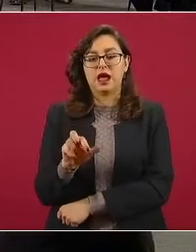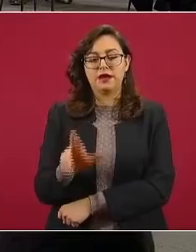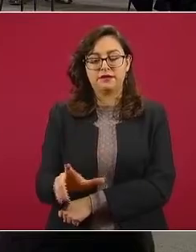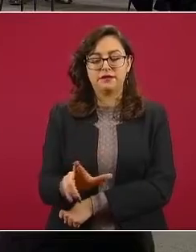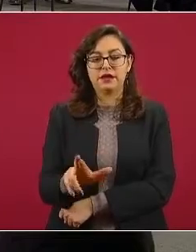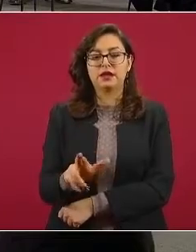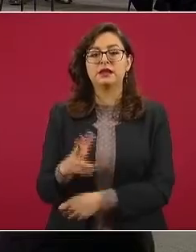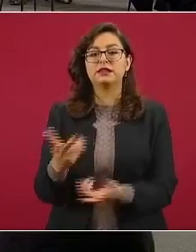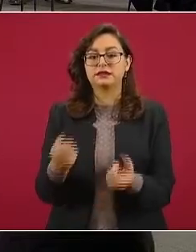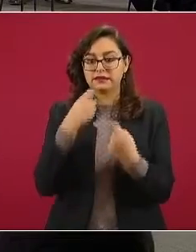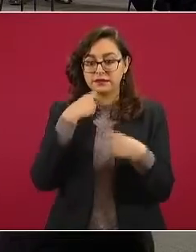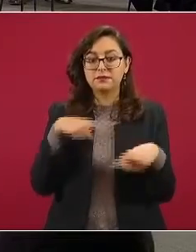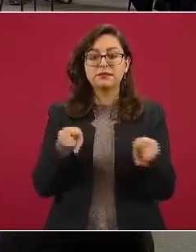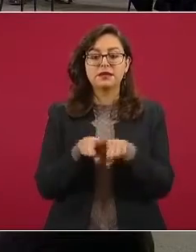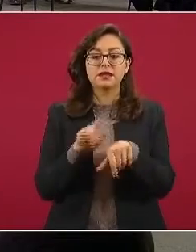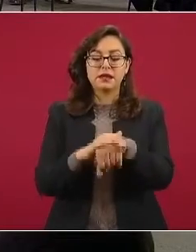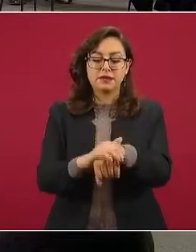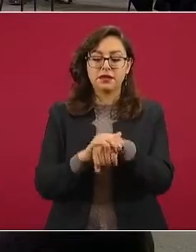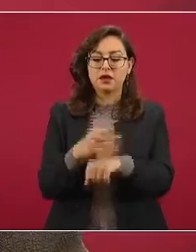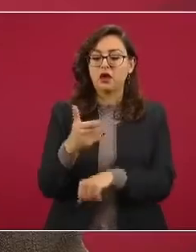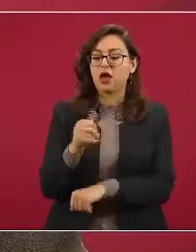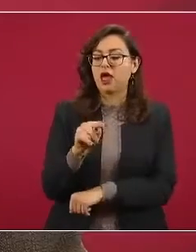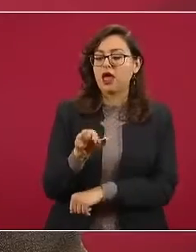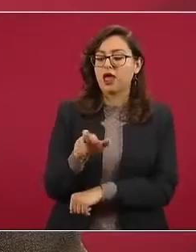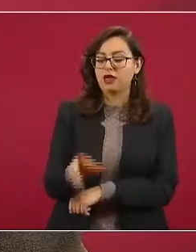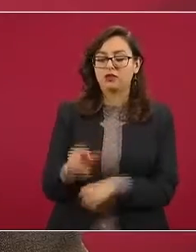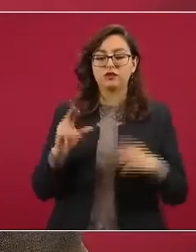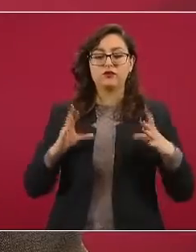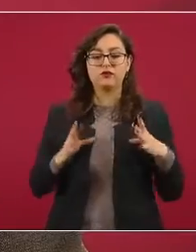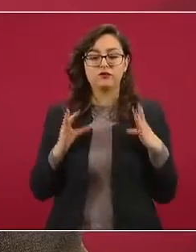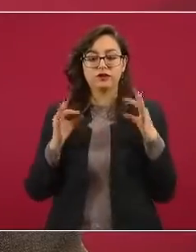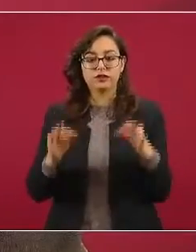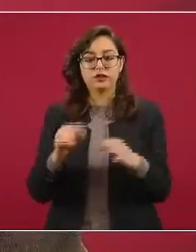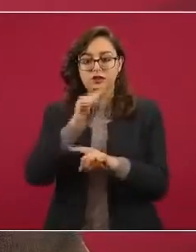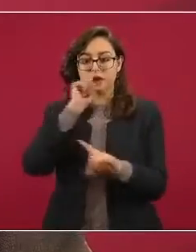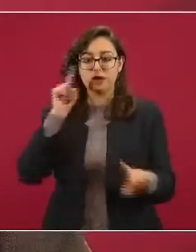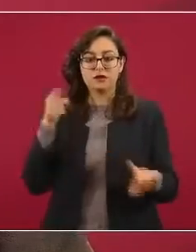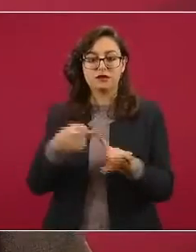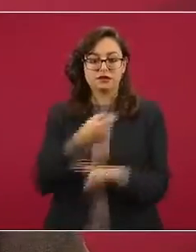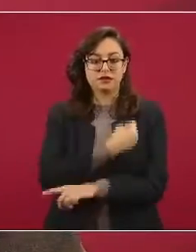de nuestro amigo Héctor Valle de la Fundación Mexicana para la Salud.